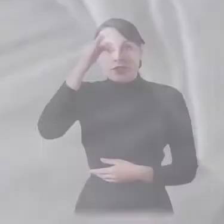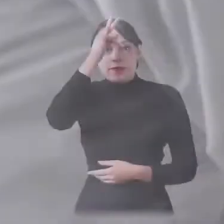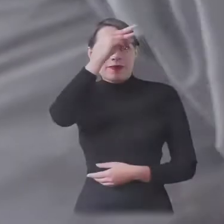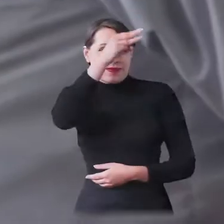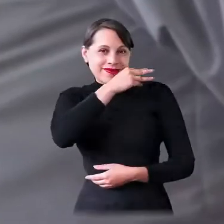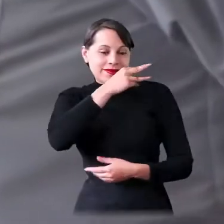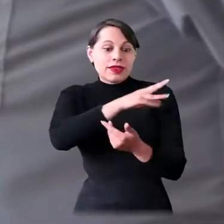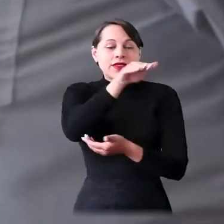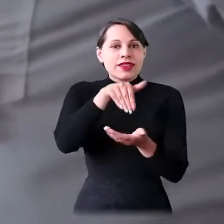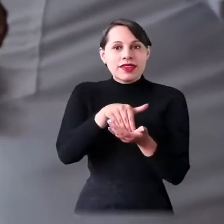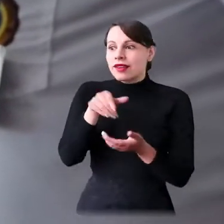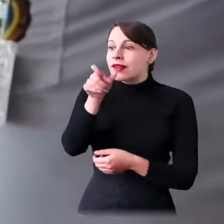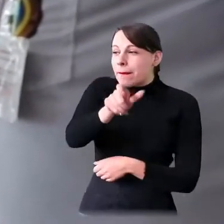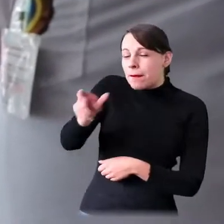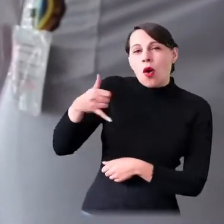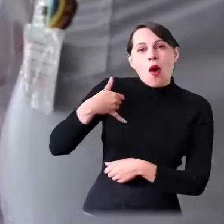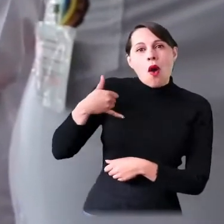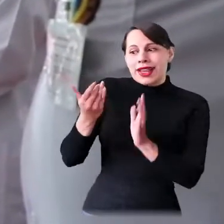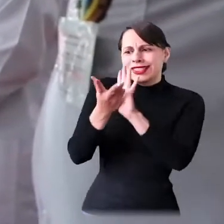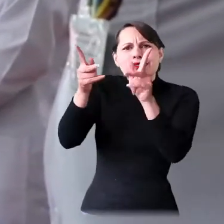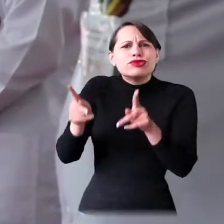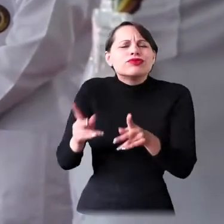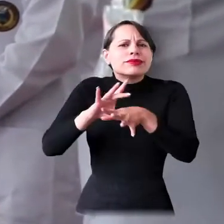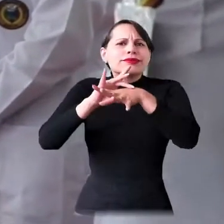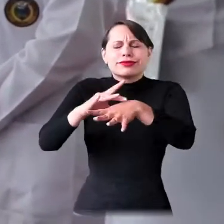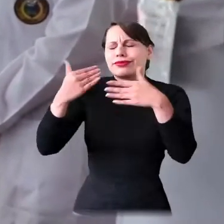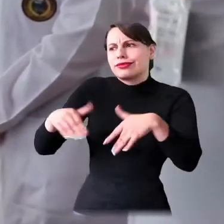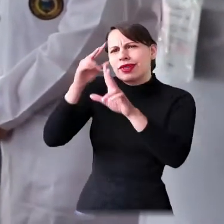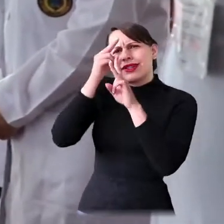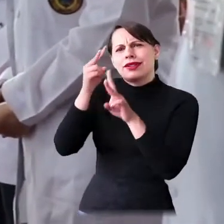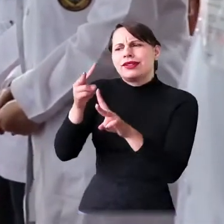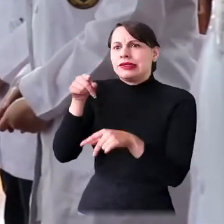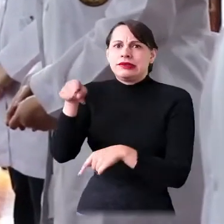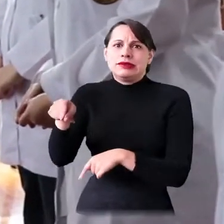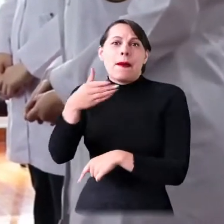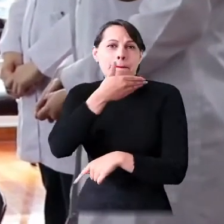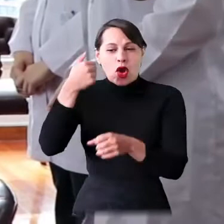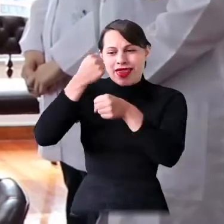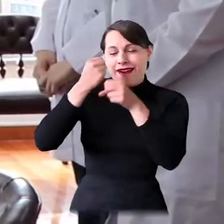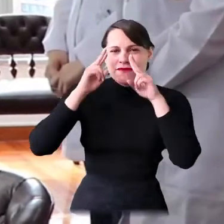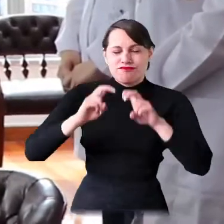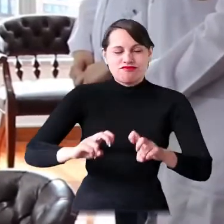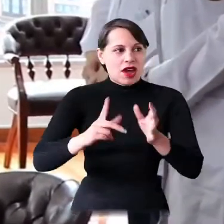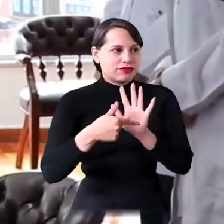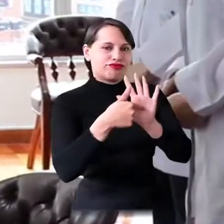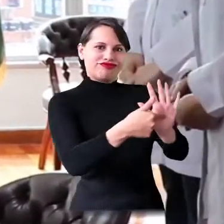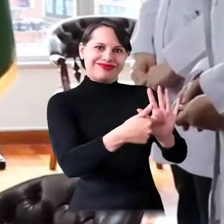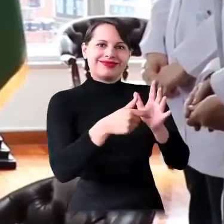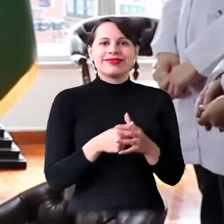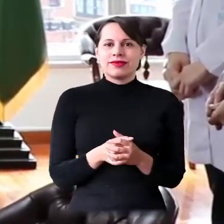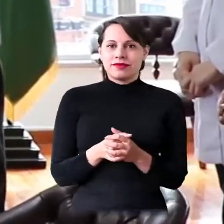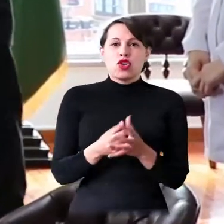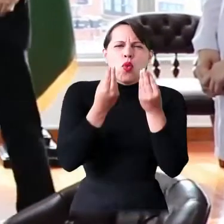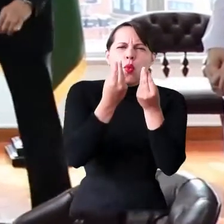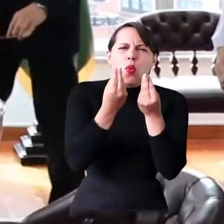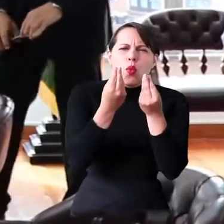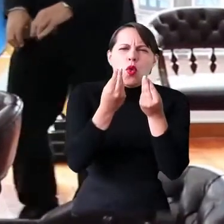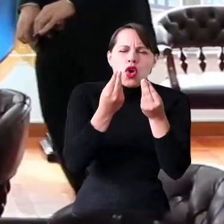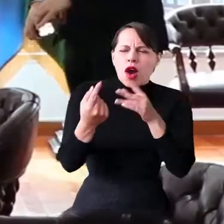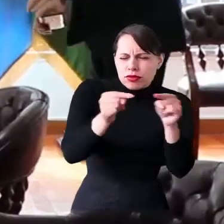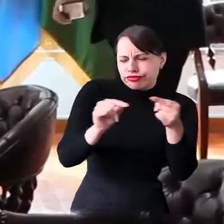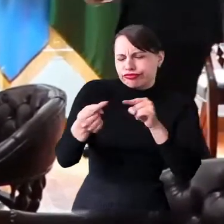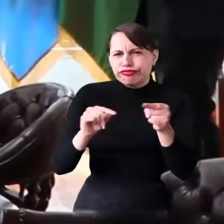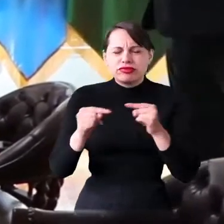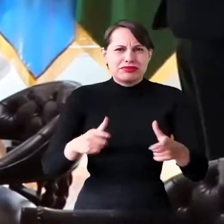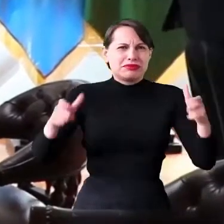El hospital militar de estos jóvenes residentes son reconocidos como uno de los mejores trabajos presentados por este